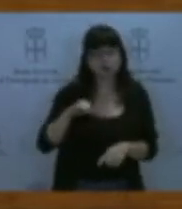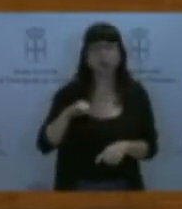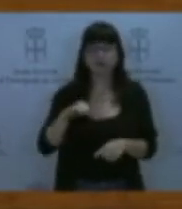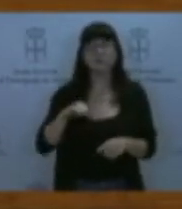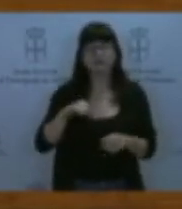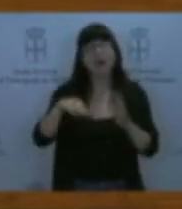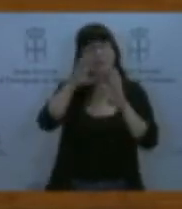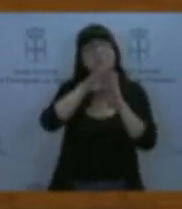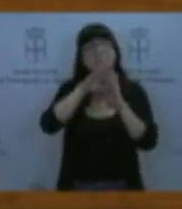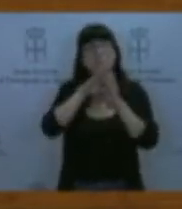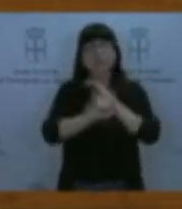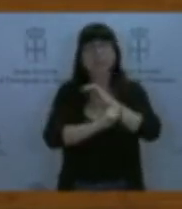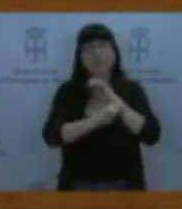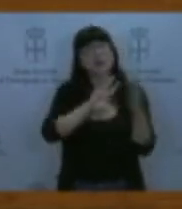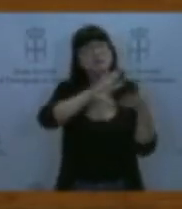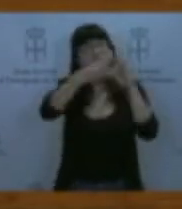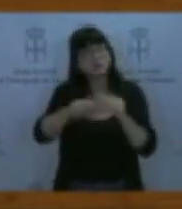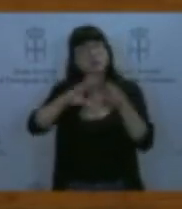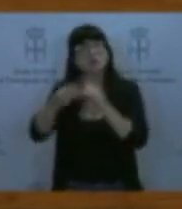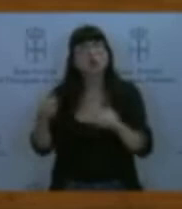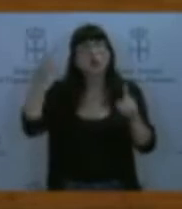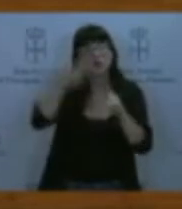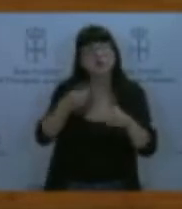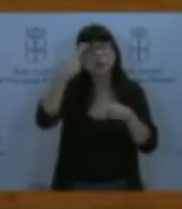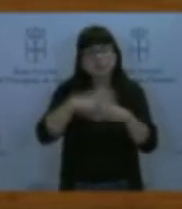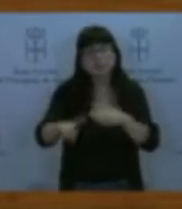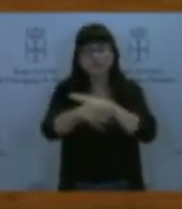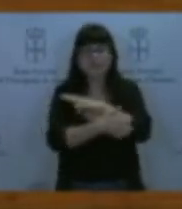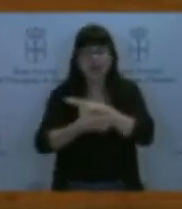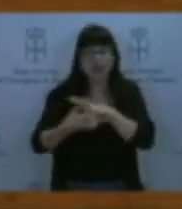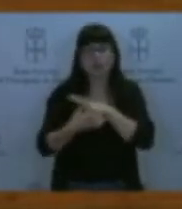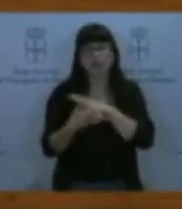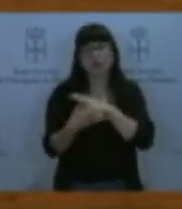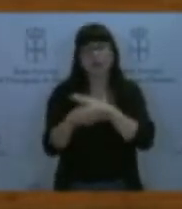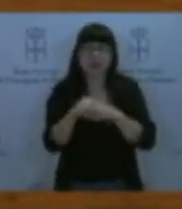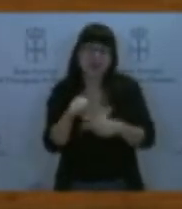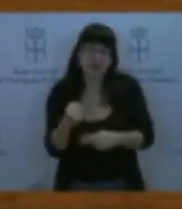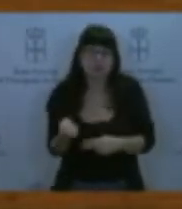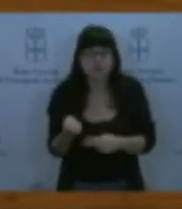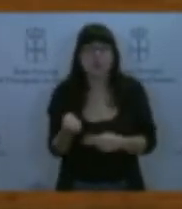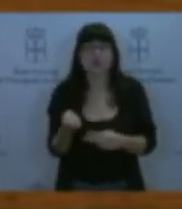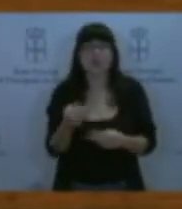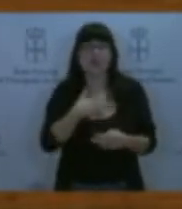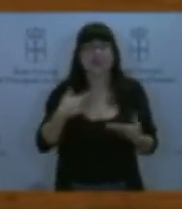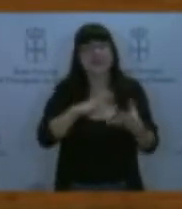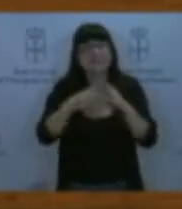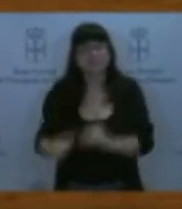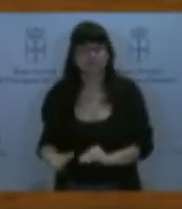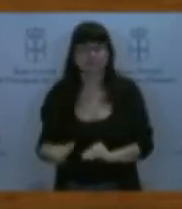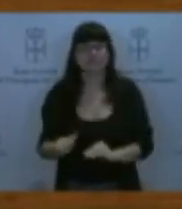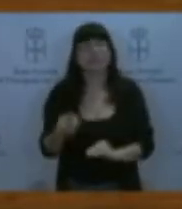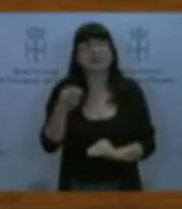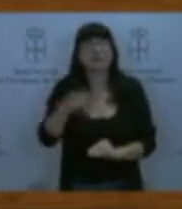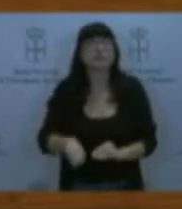efectos de las políticas de austeridad que el Partido Popular impuso contra lo público, al calor de la crisis y con la bandera del artículo 135 de la Constitución.